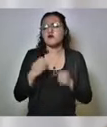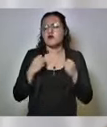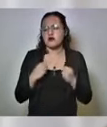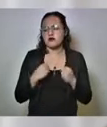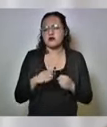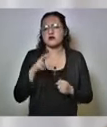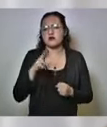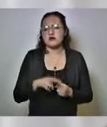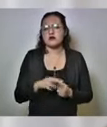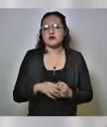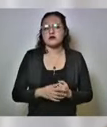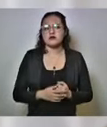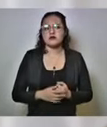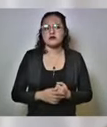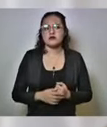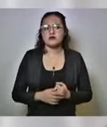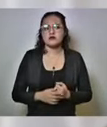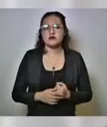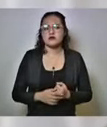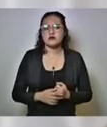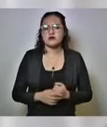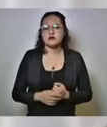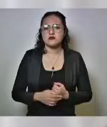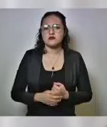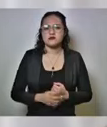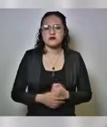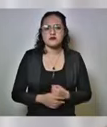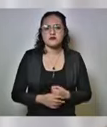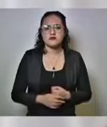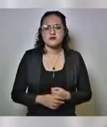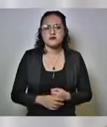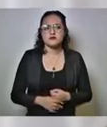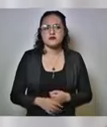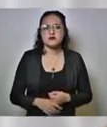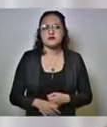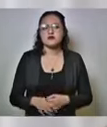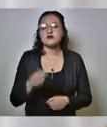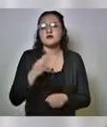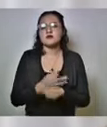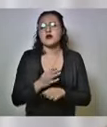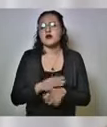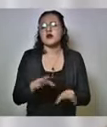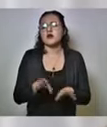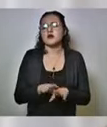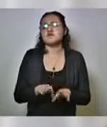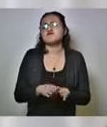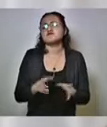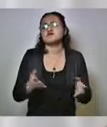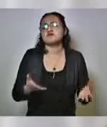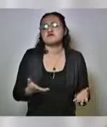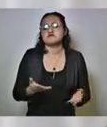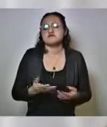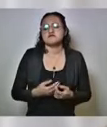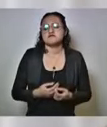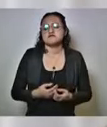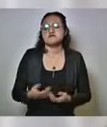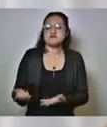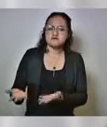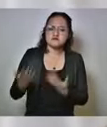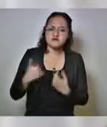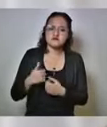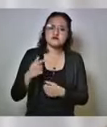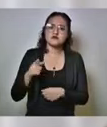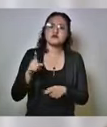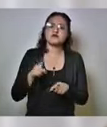muy fuerte estamos recibiendo este este contagiados de